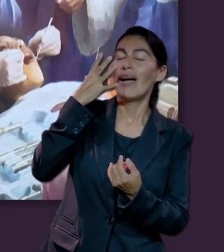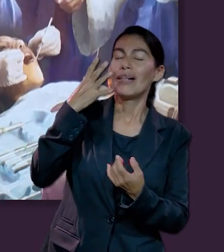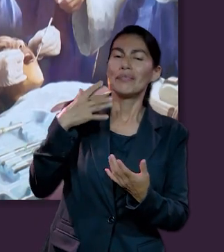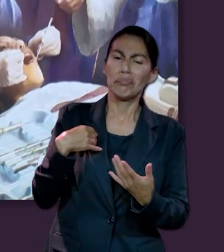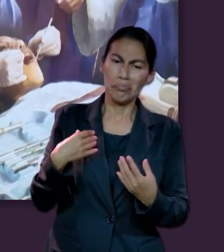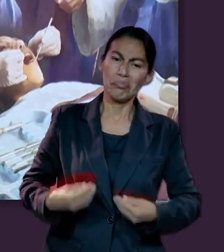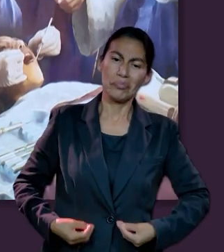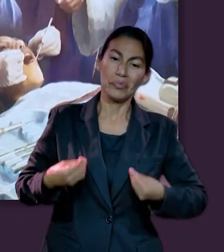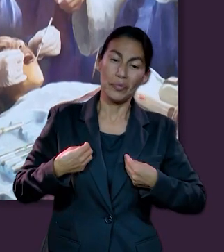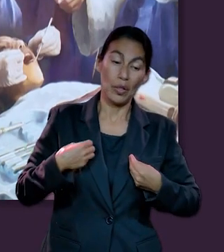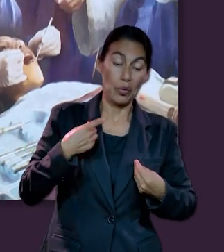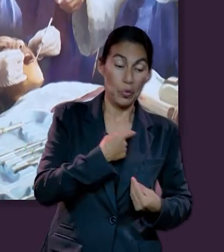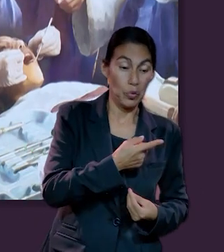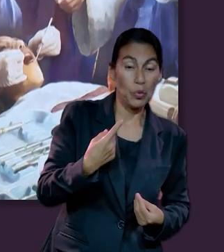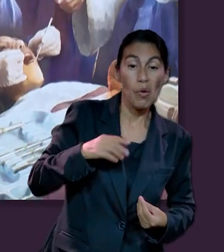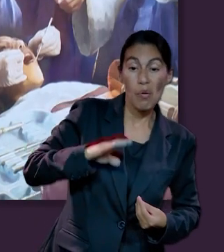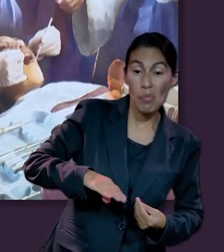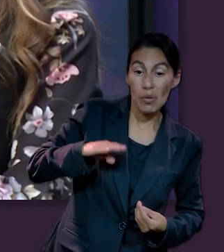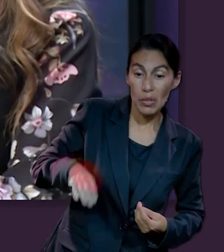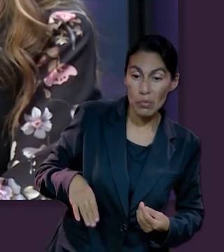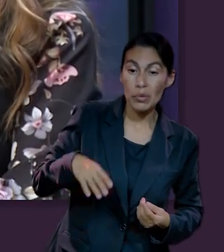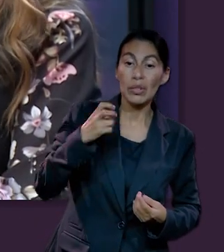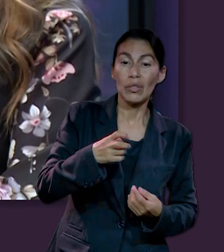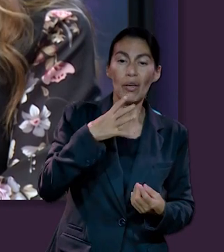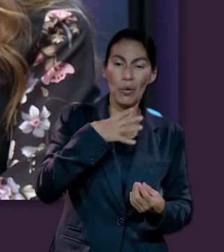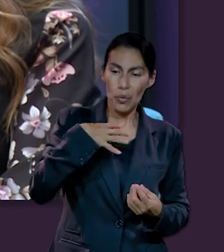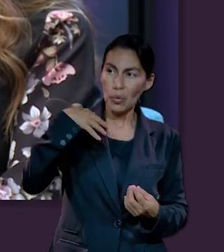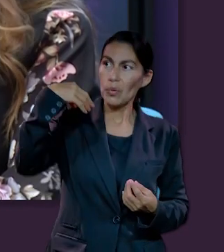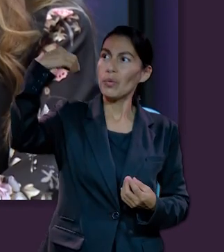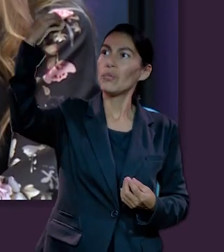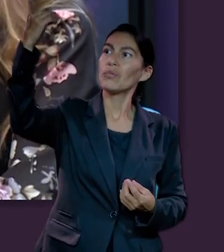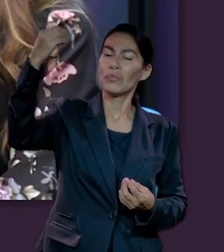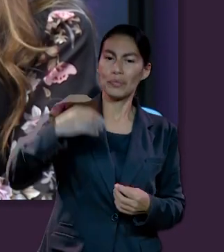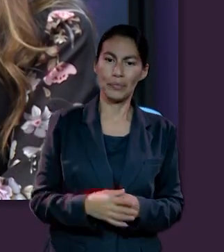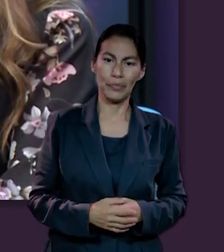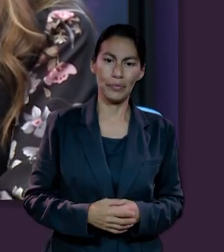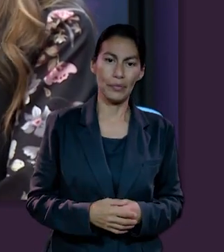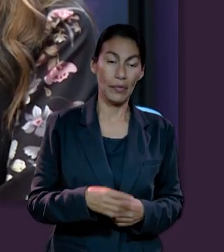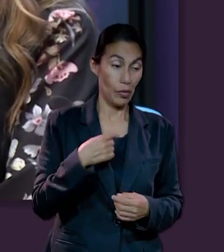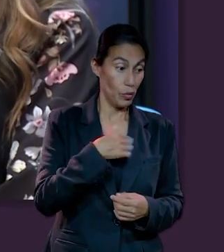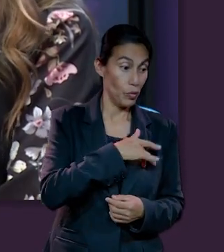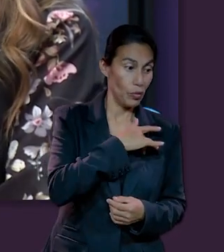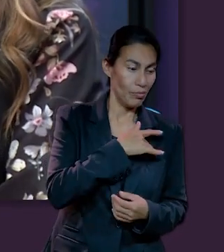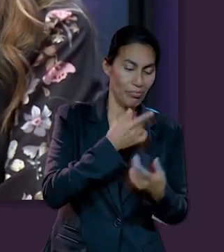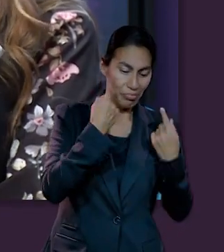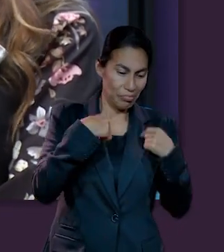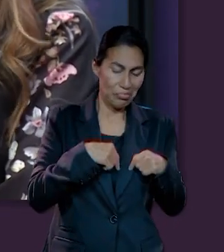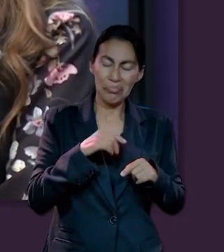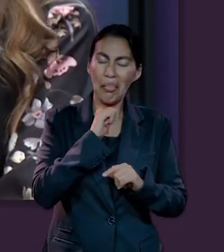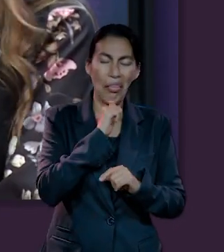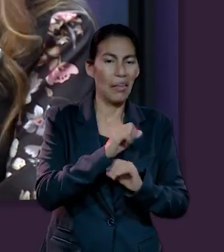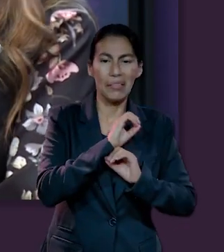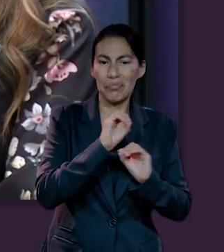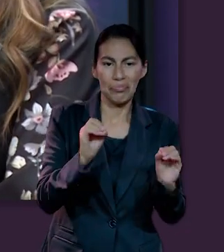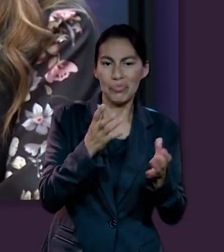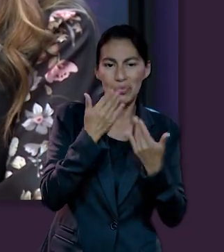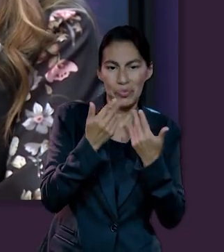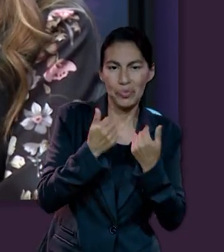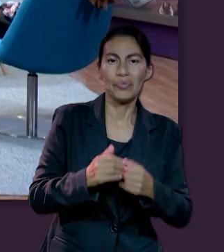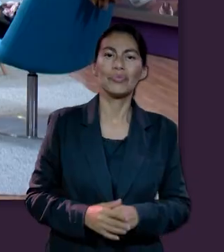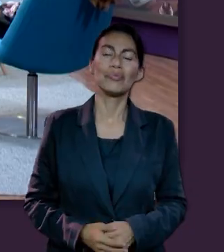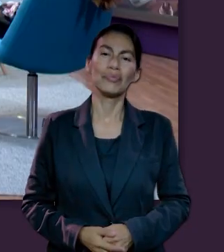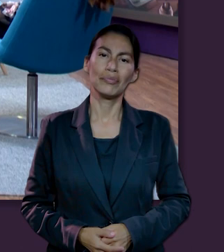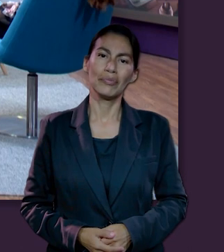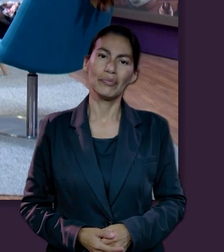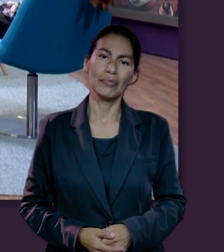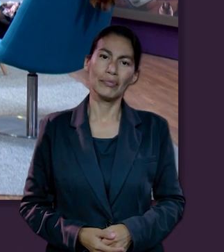nosotros en este momento, vuelve a Dios. Quiere decir que deja de fluir en nosotros y a través de nosotros.